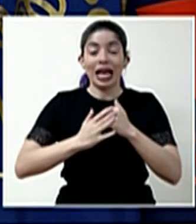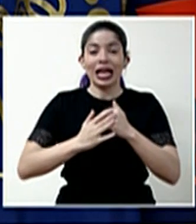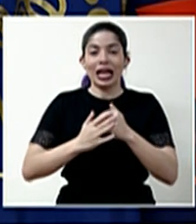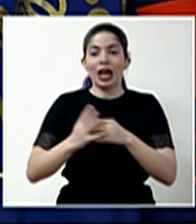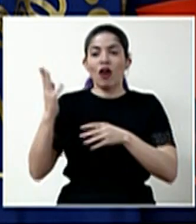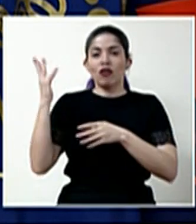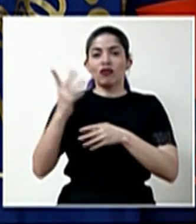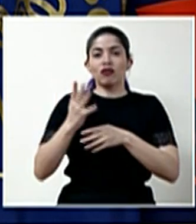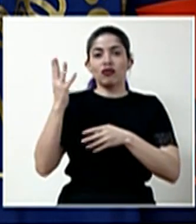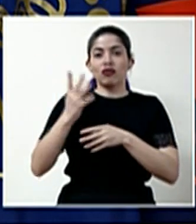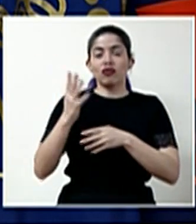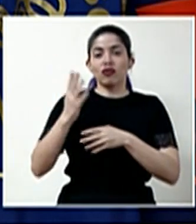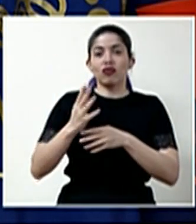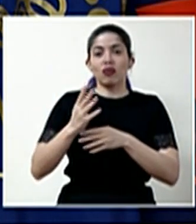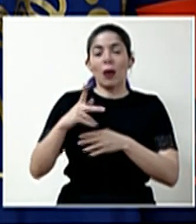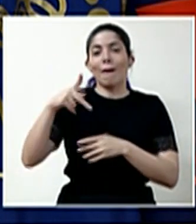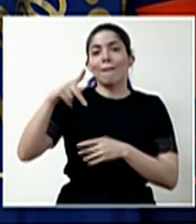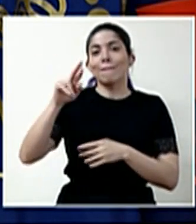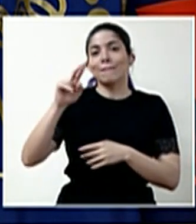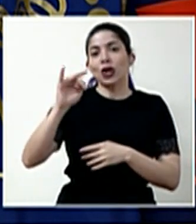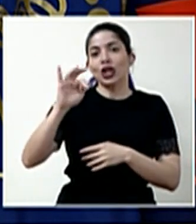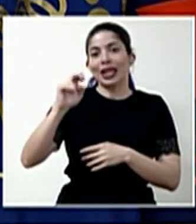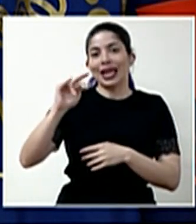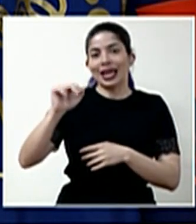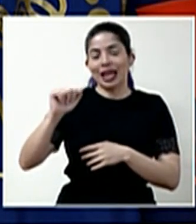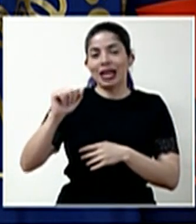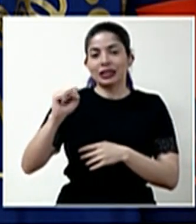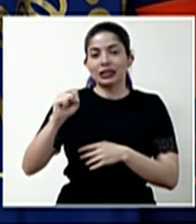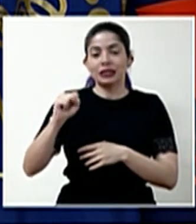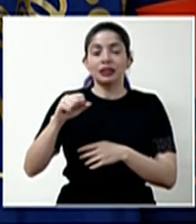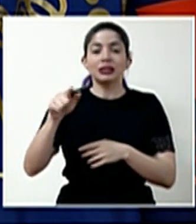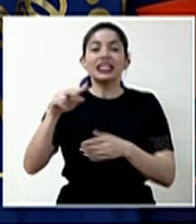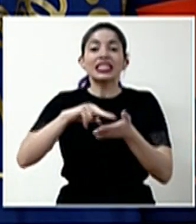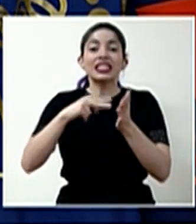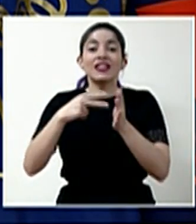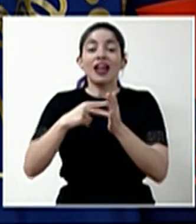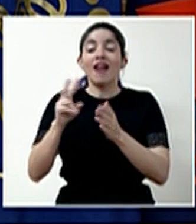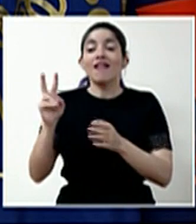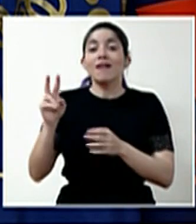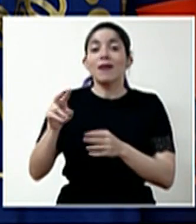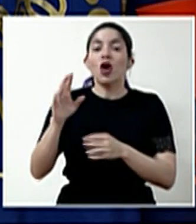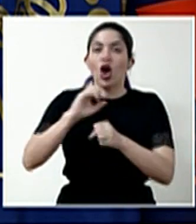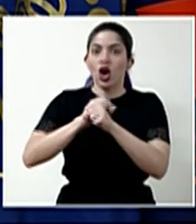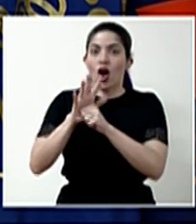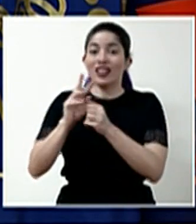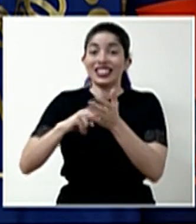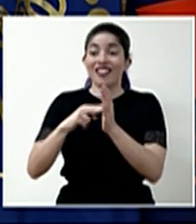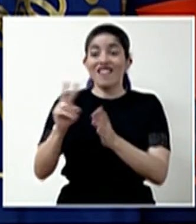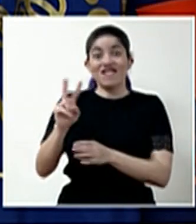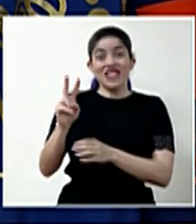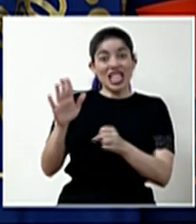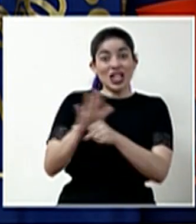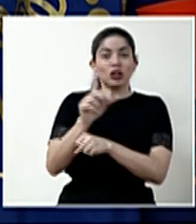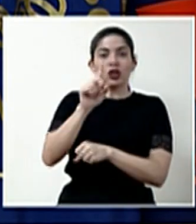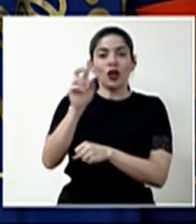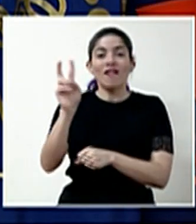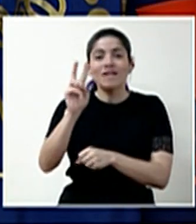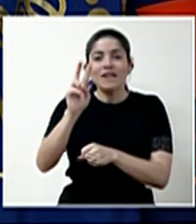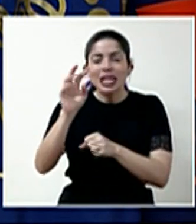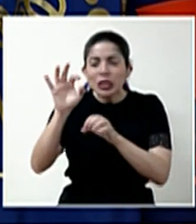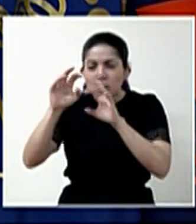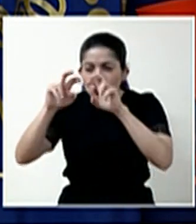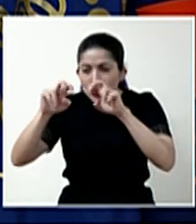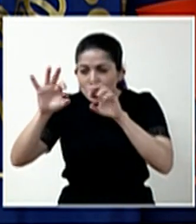recombinantes de COVID-19. Básicamente son pedazos del virus, no son el virus vivo, que se le